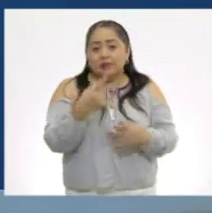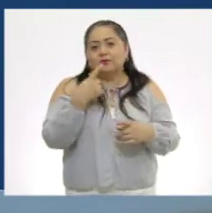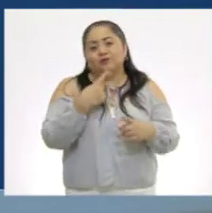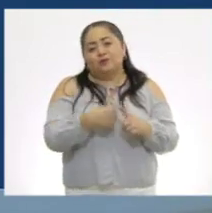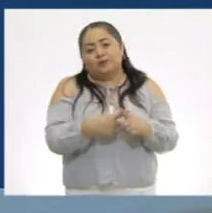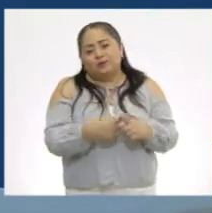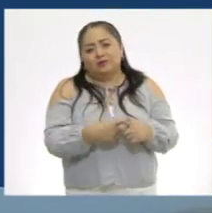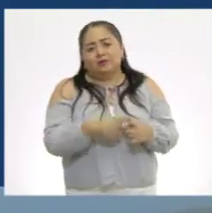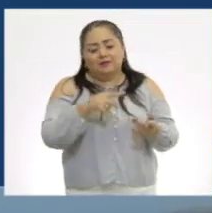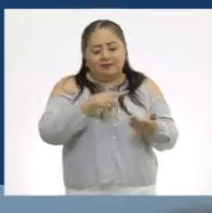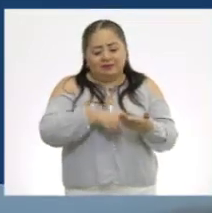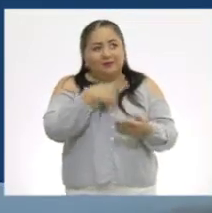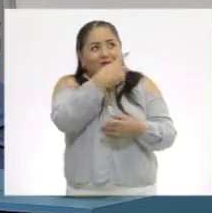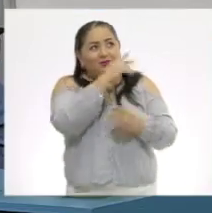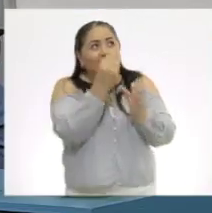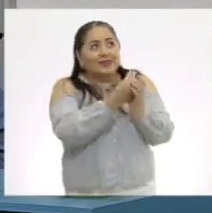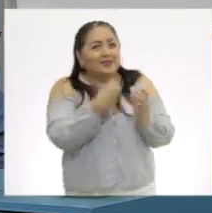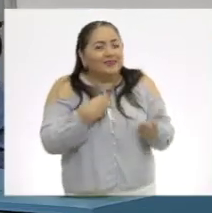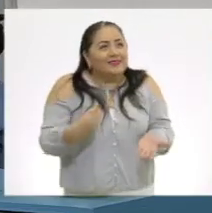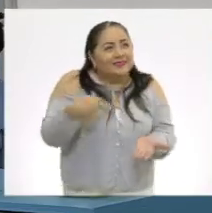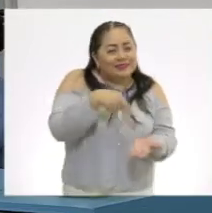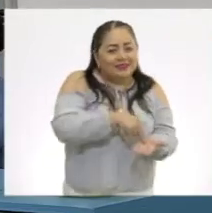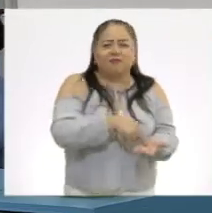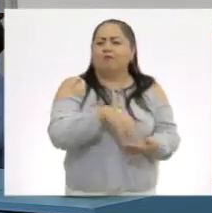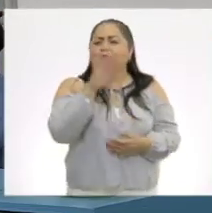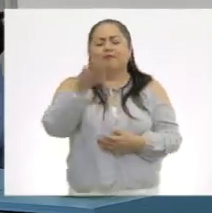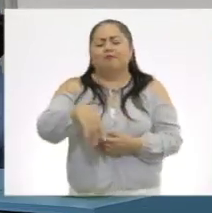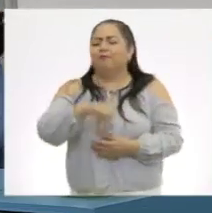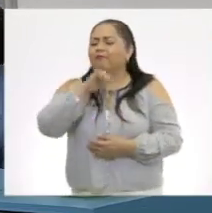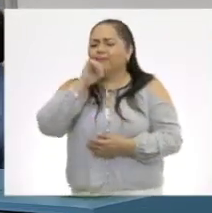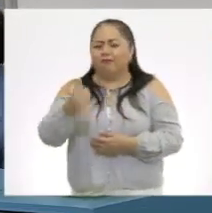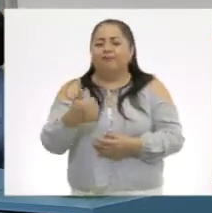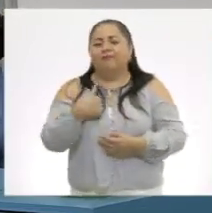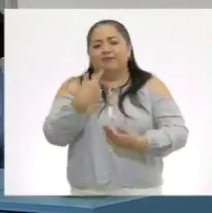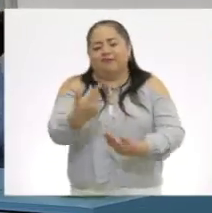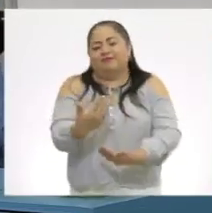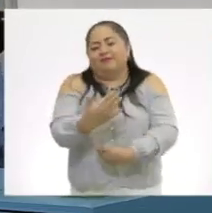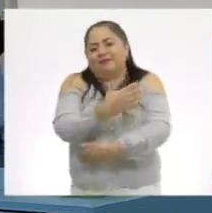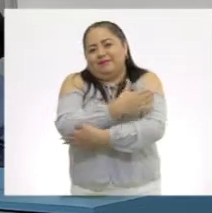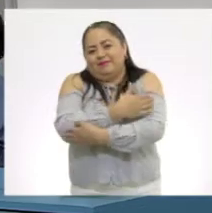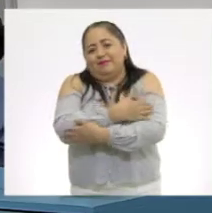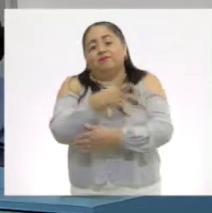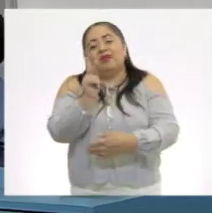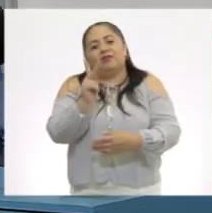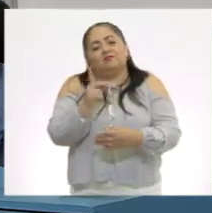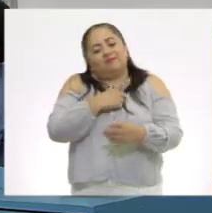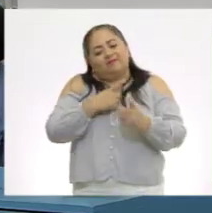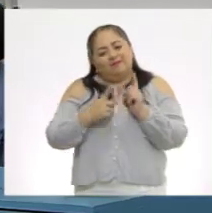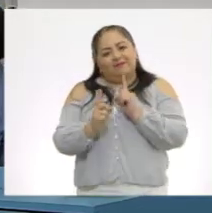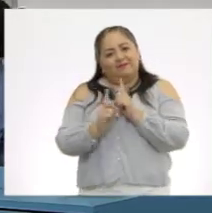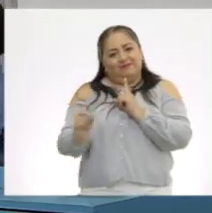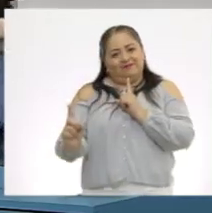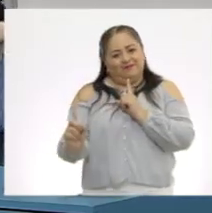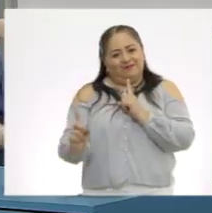dejarme entrar a tu clase. De nada. Te daré un abrazo, pero pues tenemos que tenerlas a una distancia, ¿verdad? Sí, a una